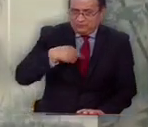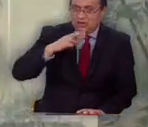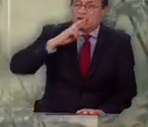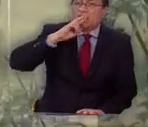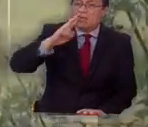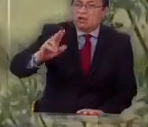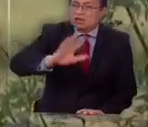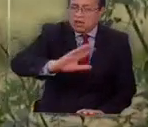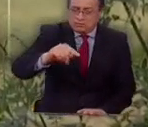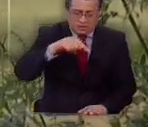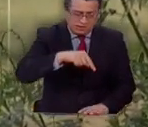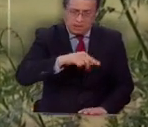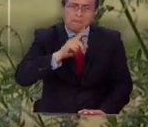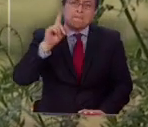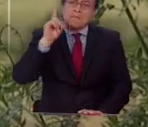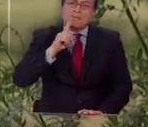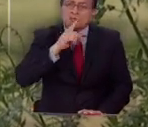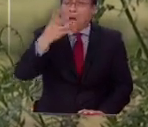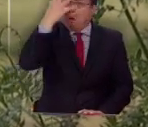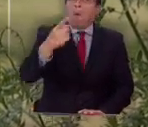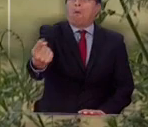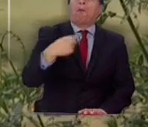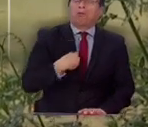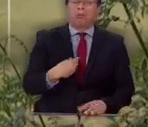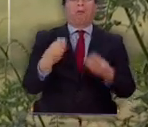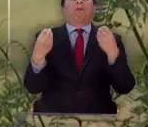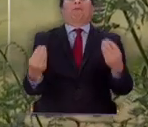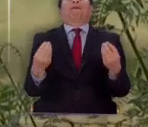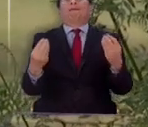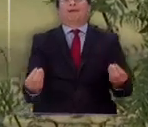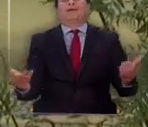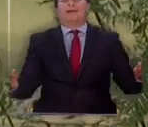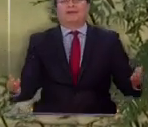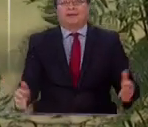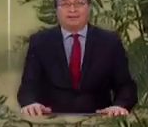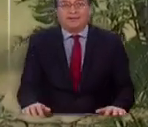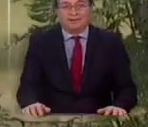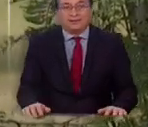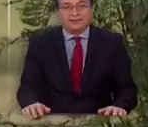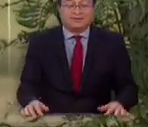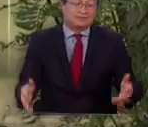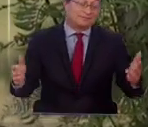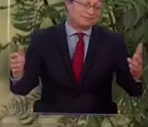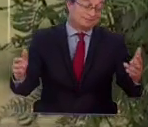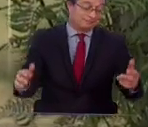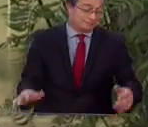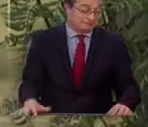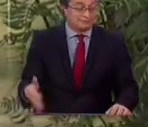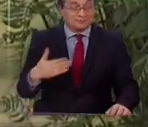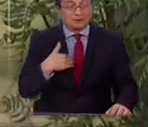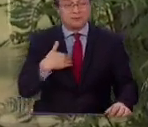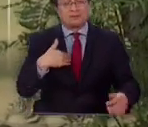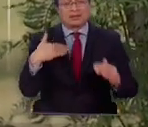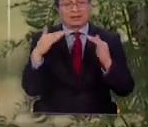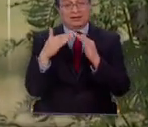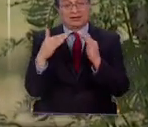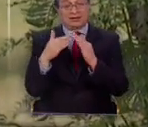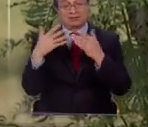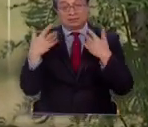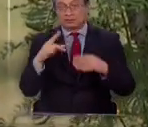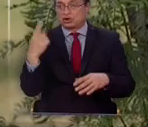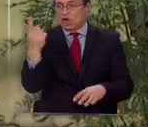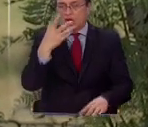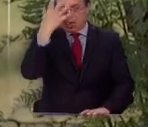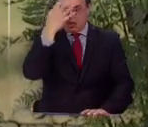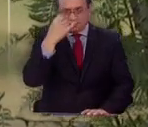que esto no es real. se va a hacer enojar conmigo. Entonces yo no... Ya en mi casa, en los primeros días, estaban todos